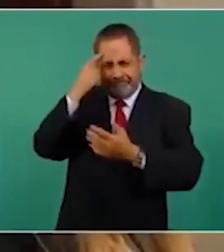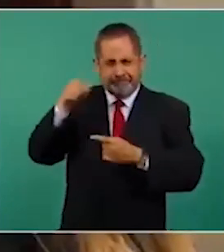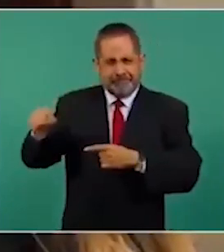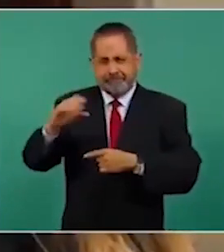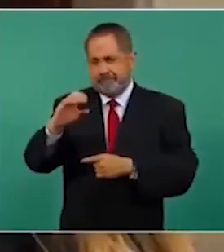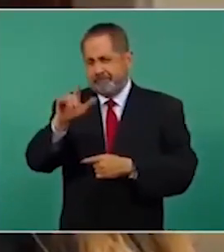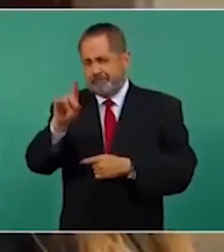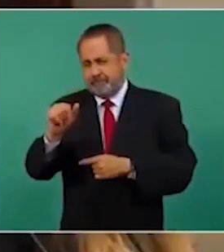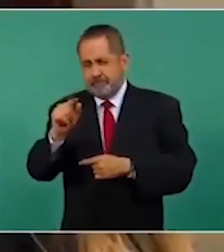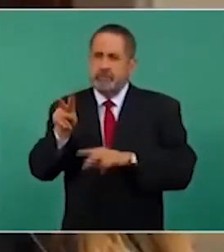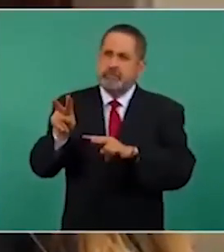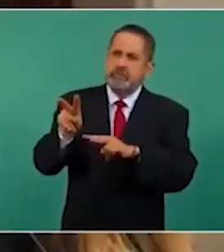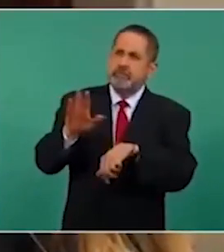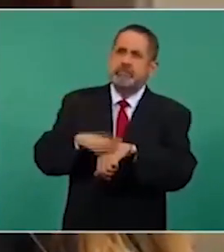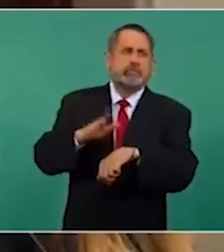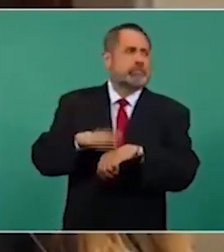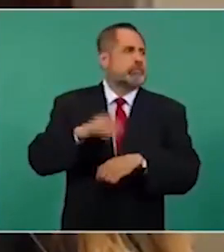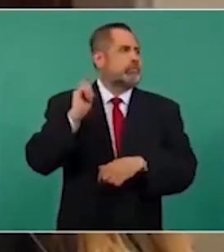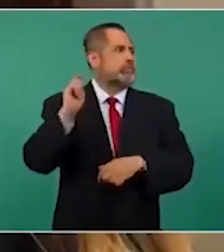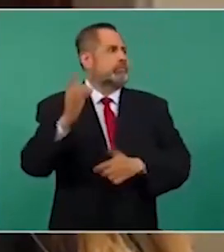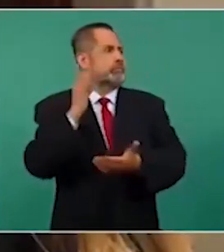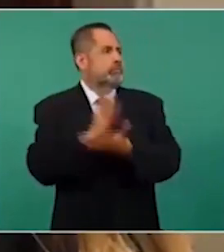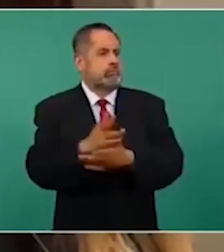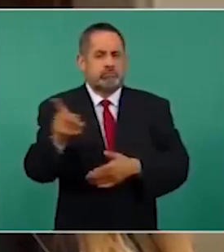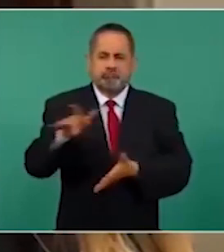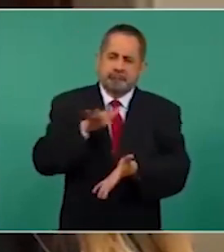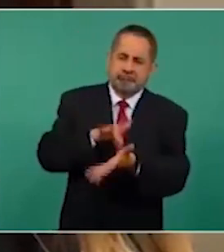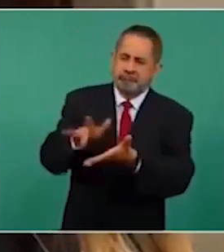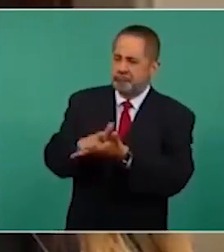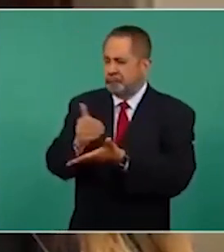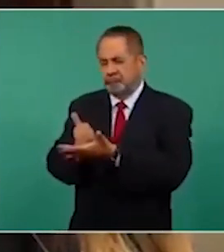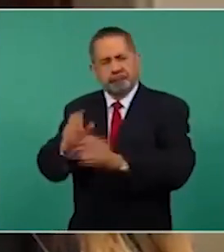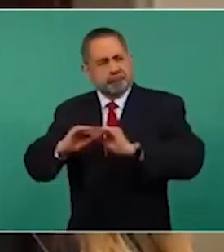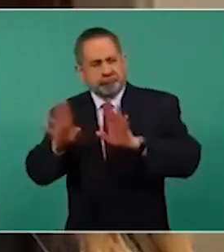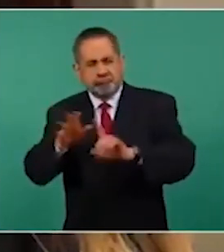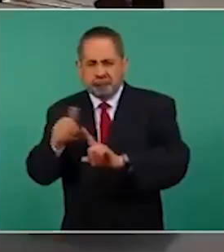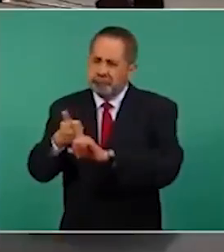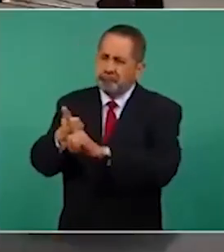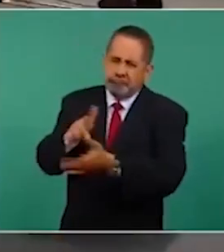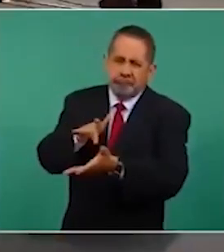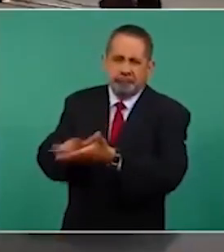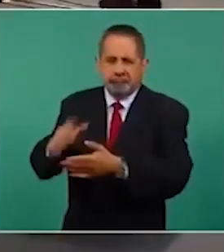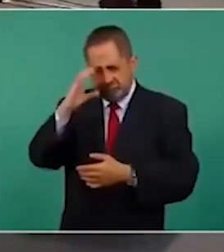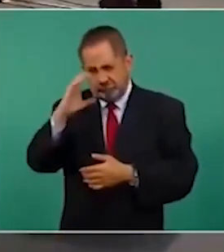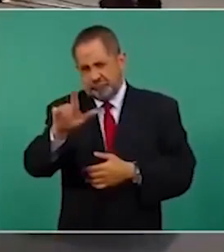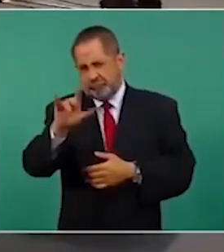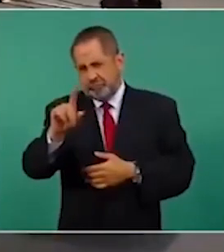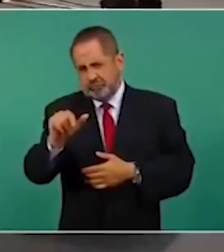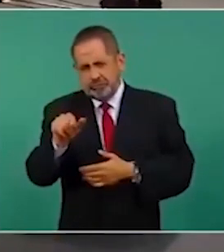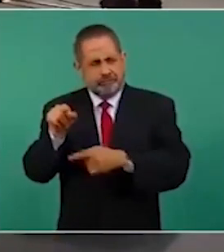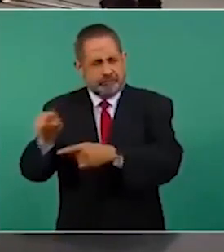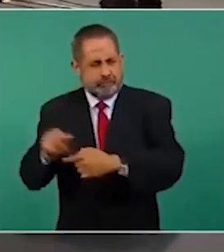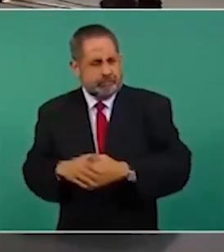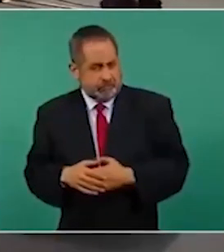Políticamente, como que usted ya la está respaldando abiertamente para la sucesión. La